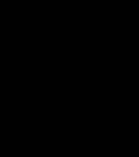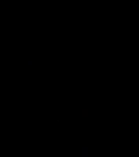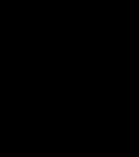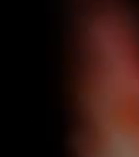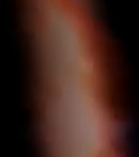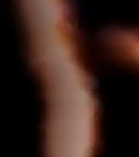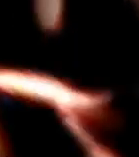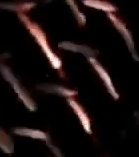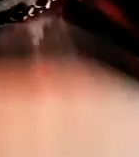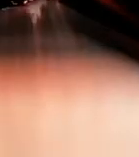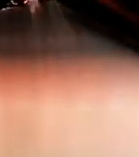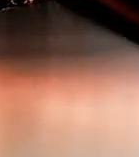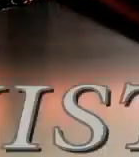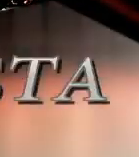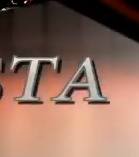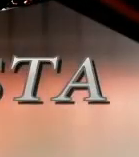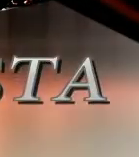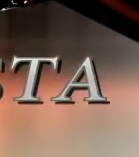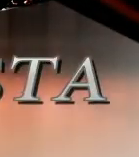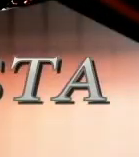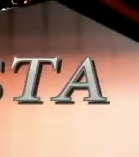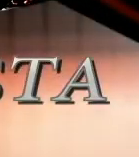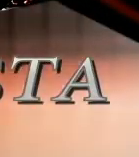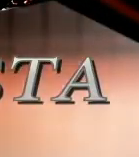mañana vamos a bebé en el estudio de México al día